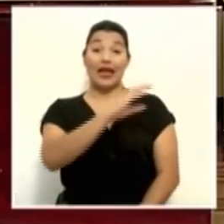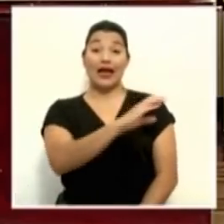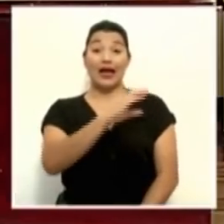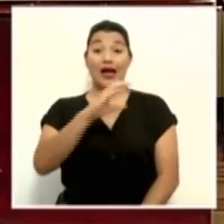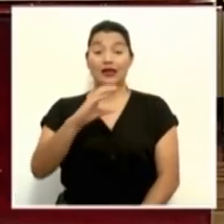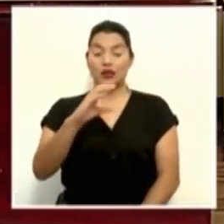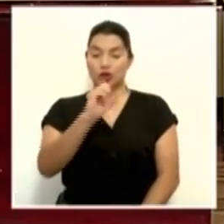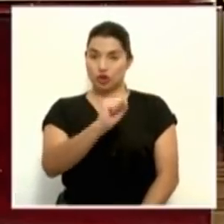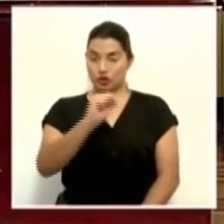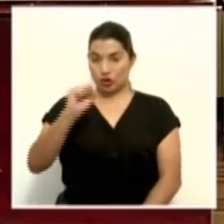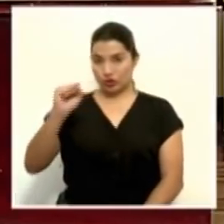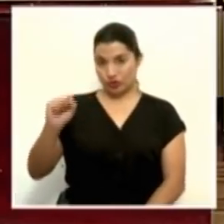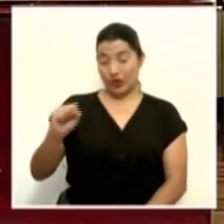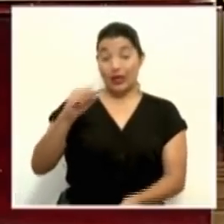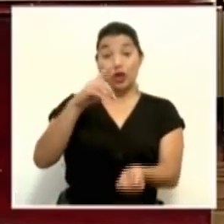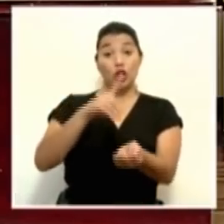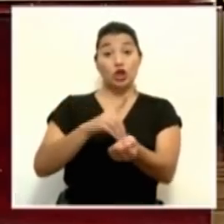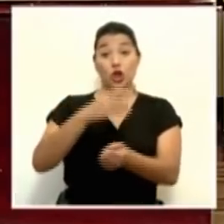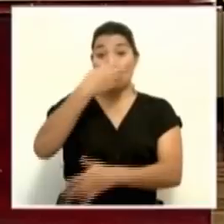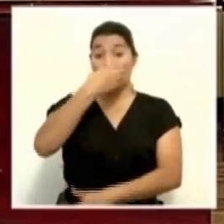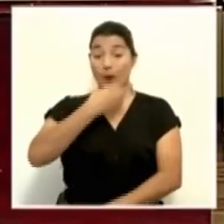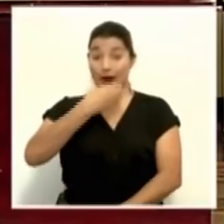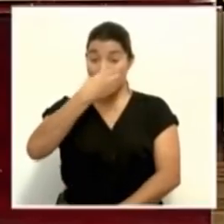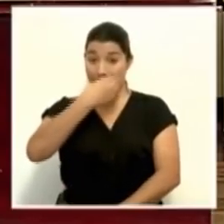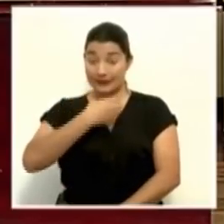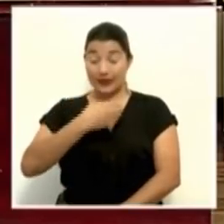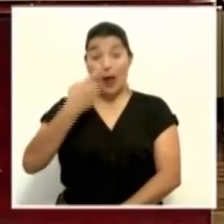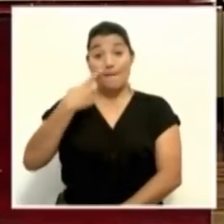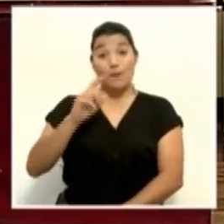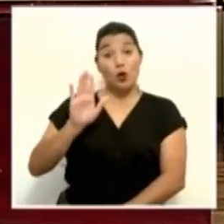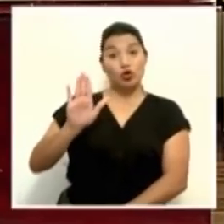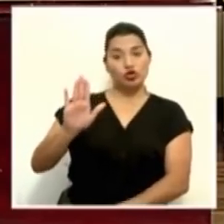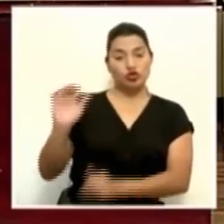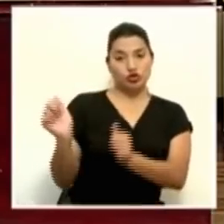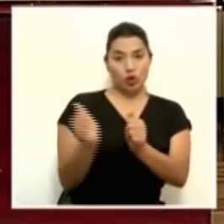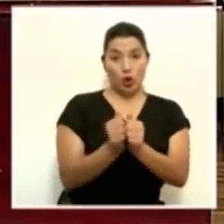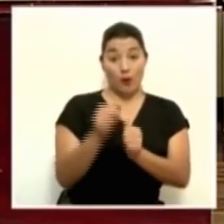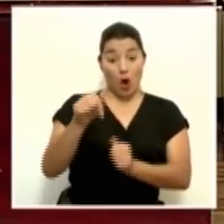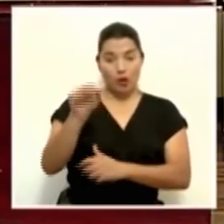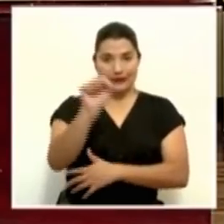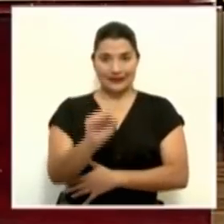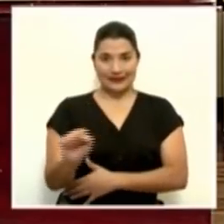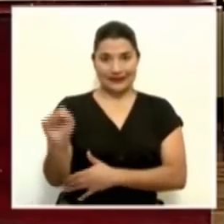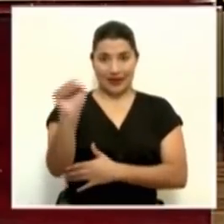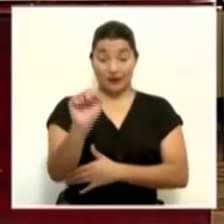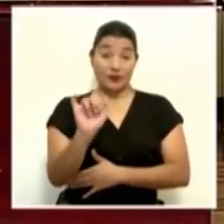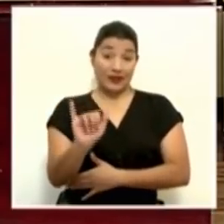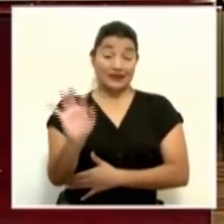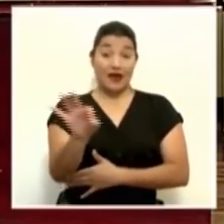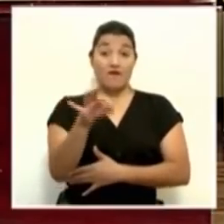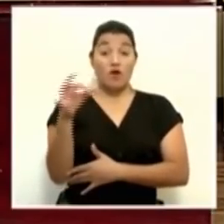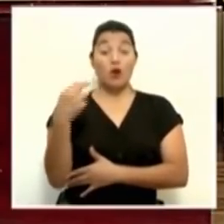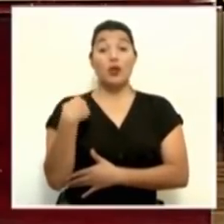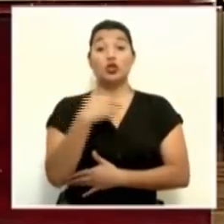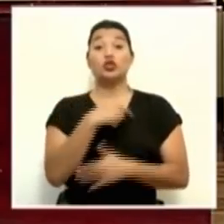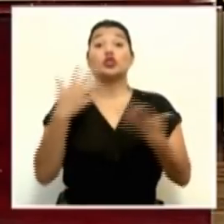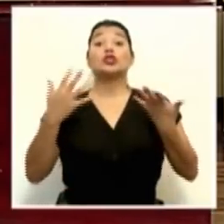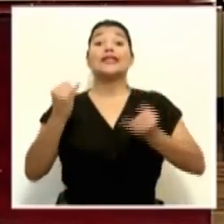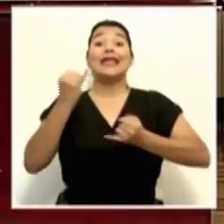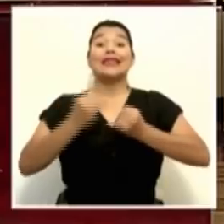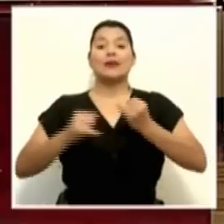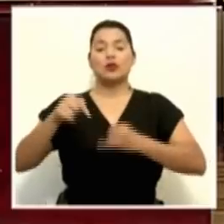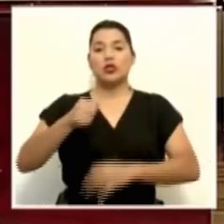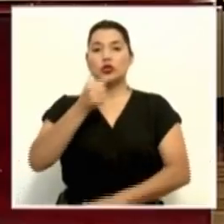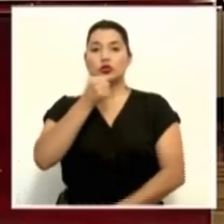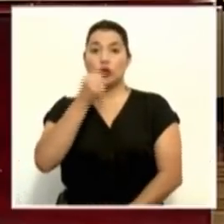costarricense de seguro social el doctor Román Macaya por su compañía este sábado. De esta forma damos por concluida esta